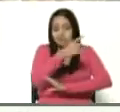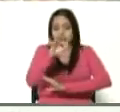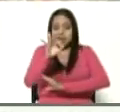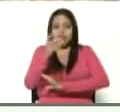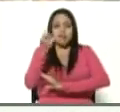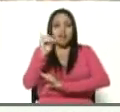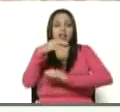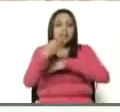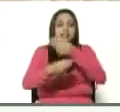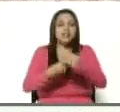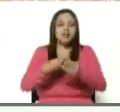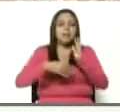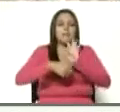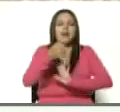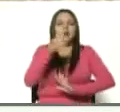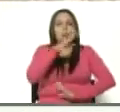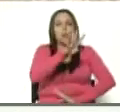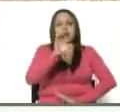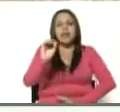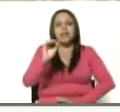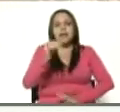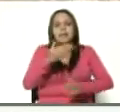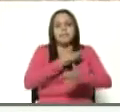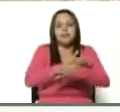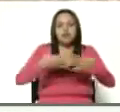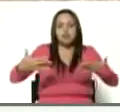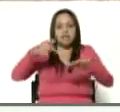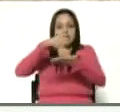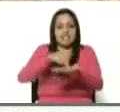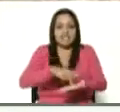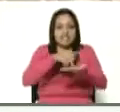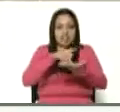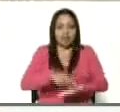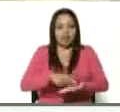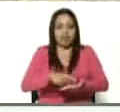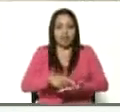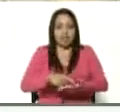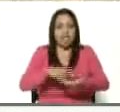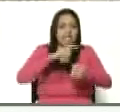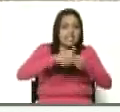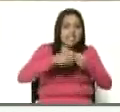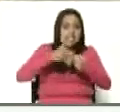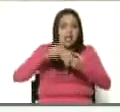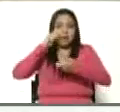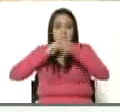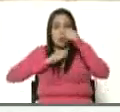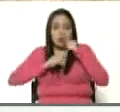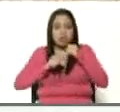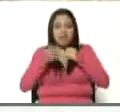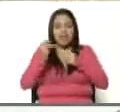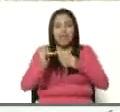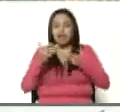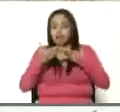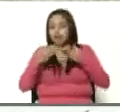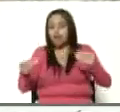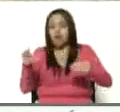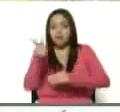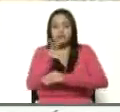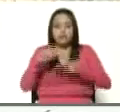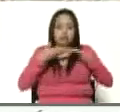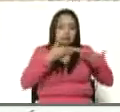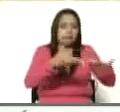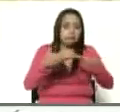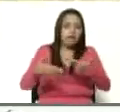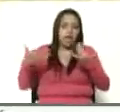más de 40 millones de kilos de cebolla que van para todos los venezolanos y las venezolanas. Le doy el pase a